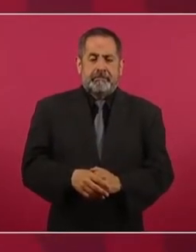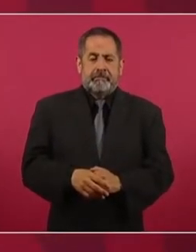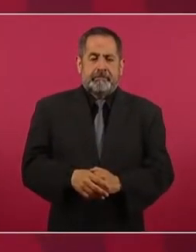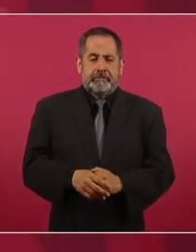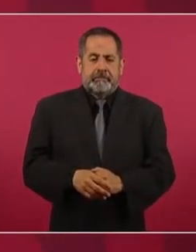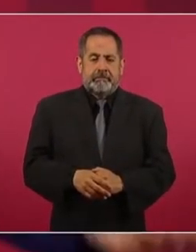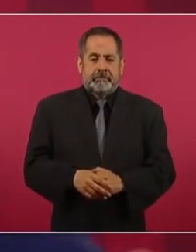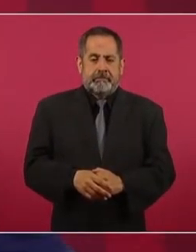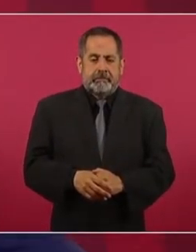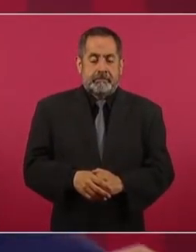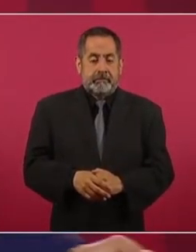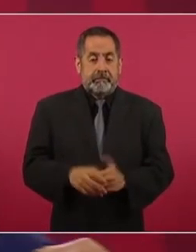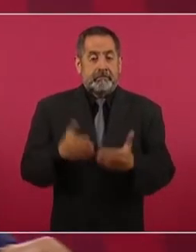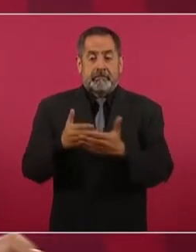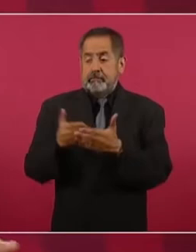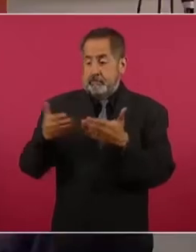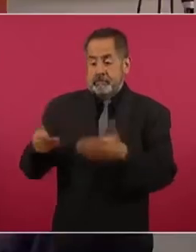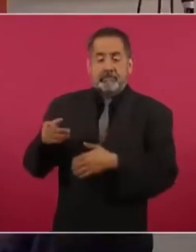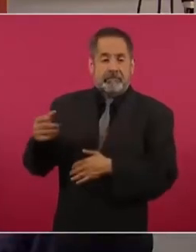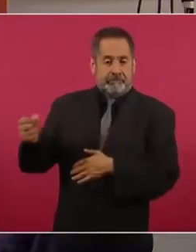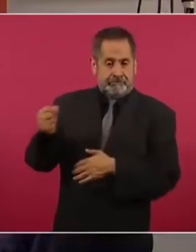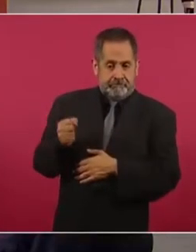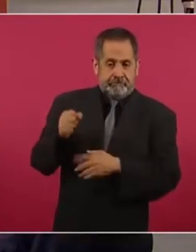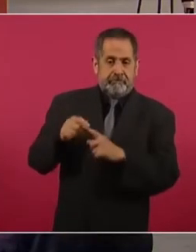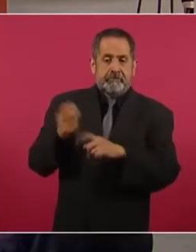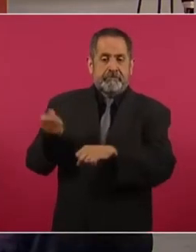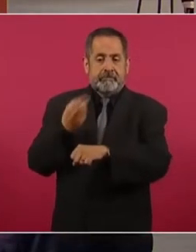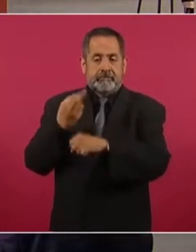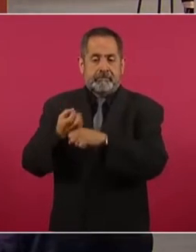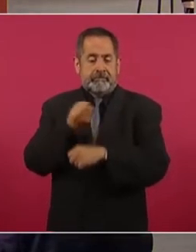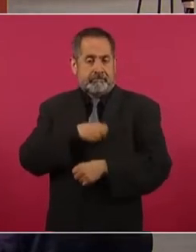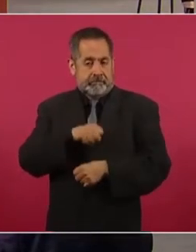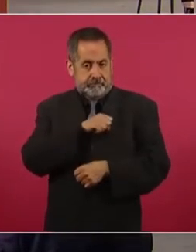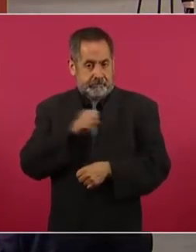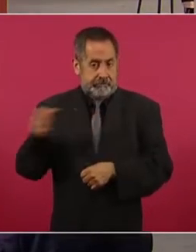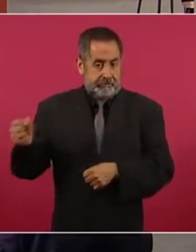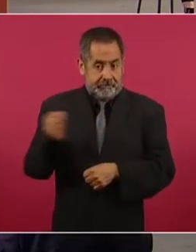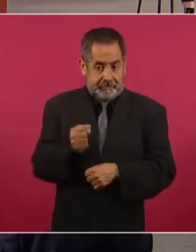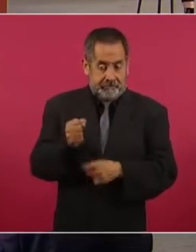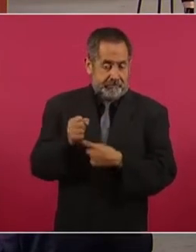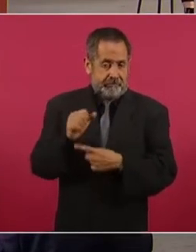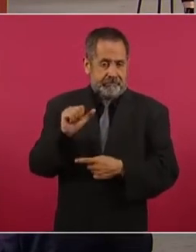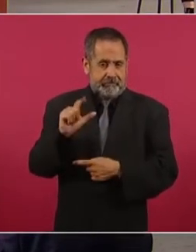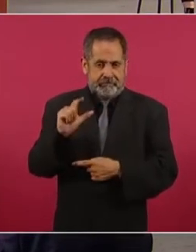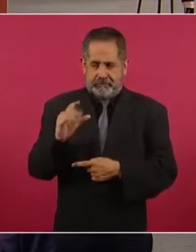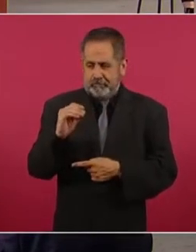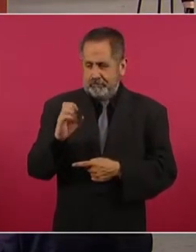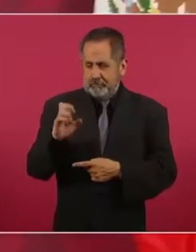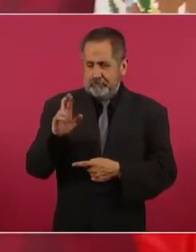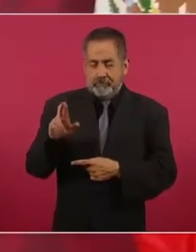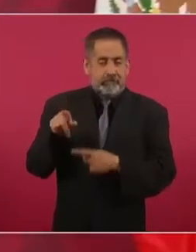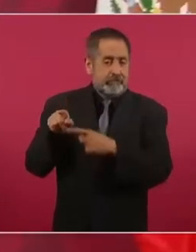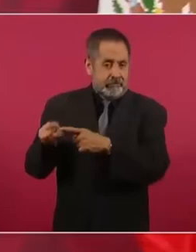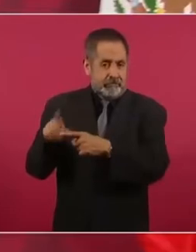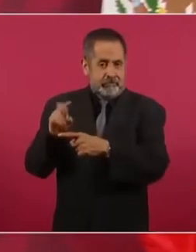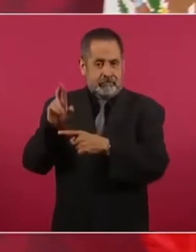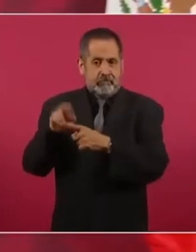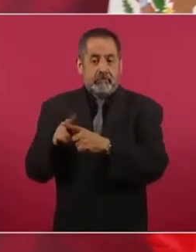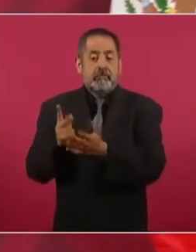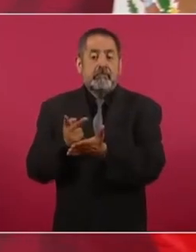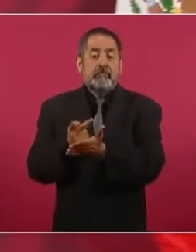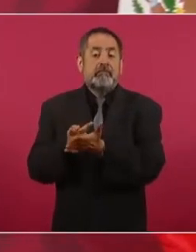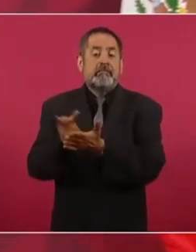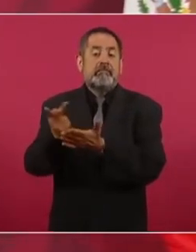Ahora el secretario de Salud nuestro, el doctor Jorge Alcocer, premio